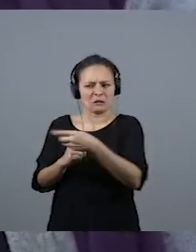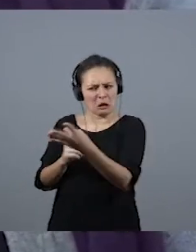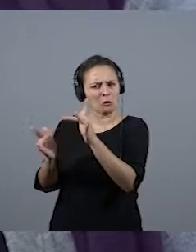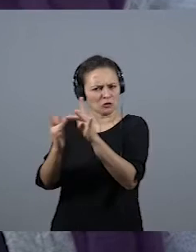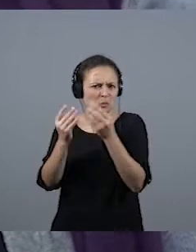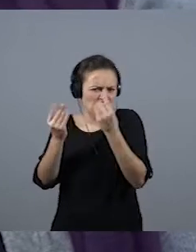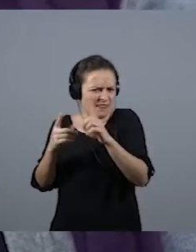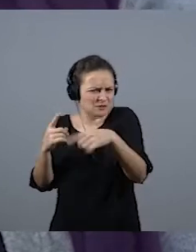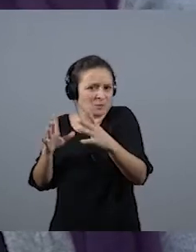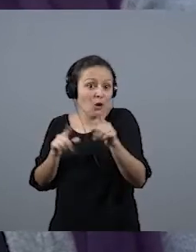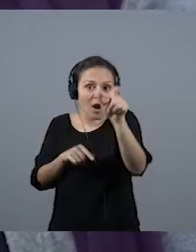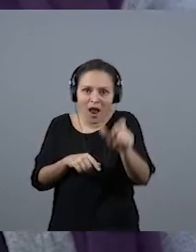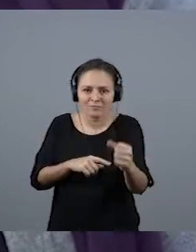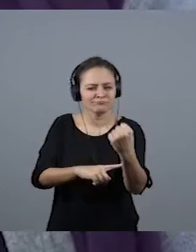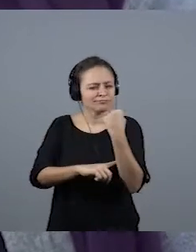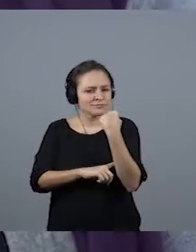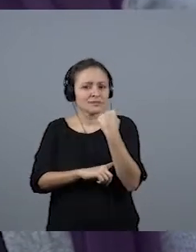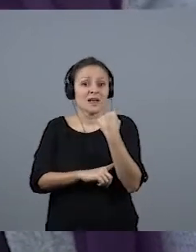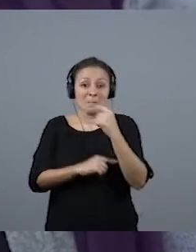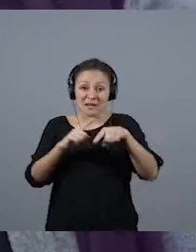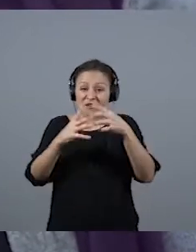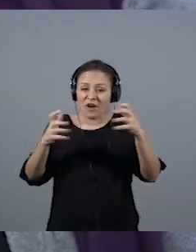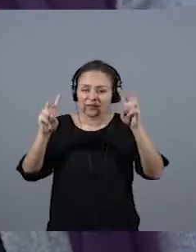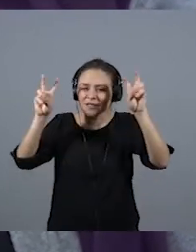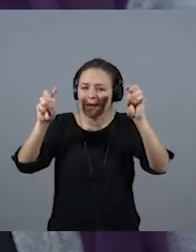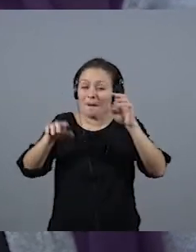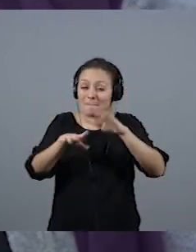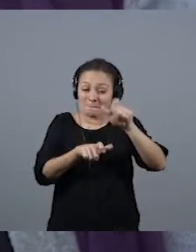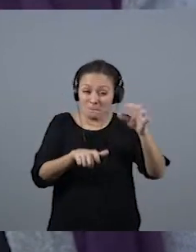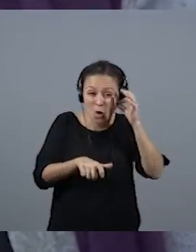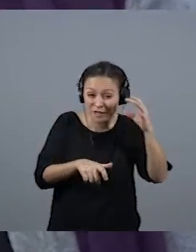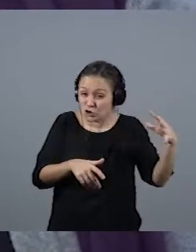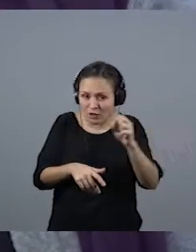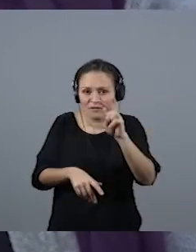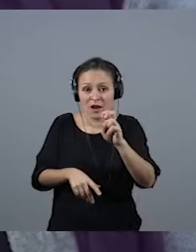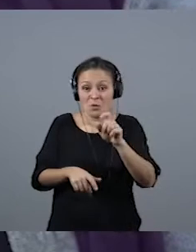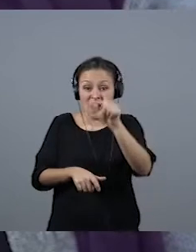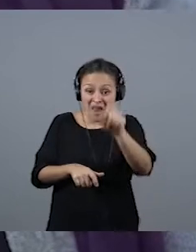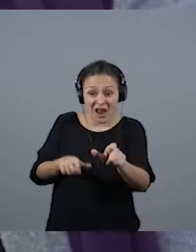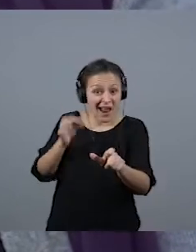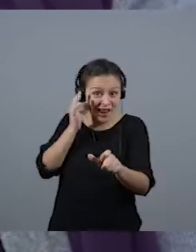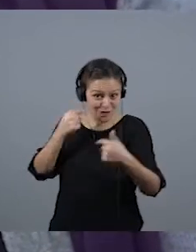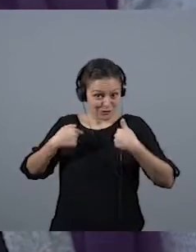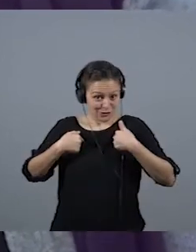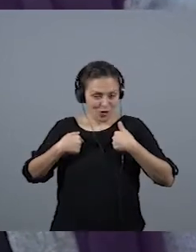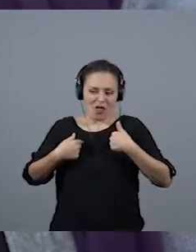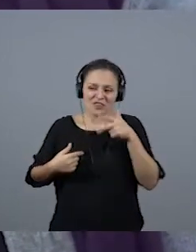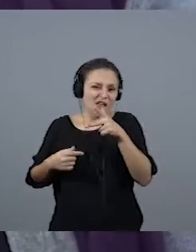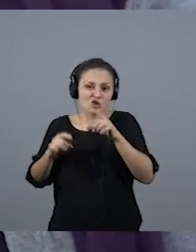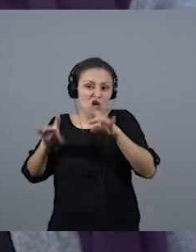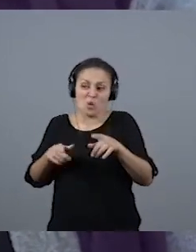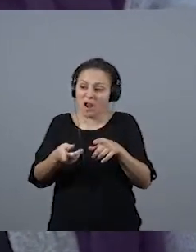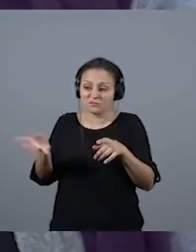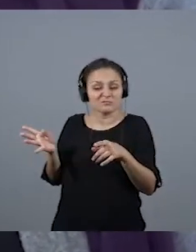Y dijo una frase que nos vale para todas las mujeres. María Luisa, Chicha, tiene el mismo derecho que tiene la otra